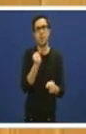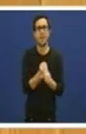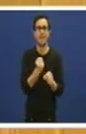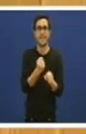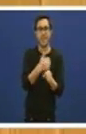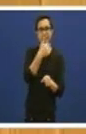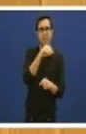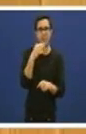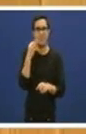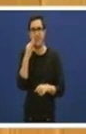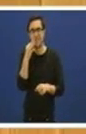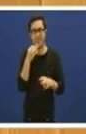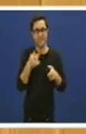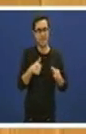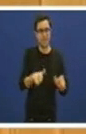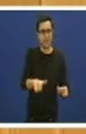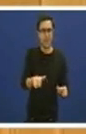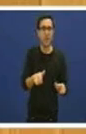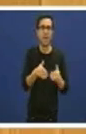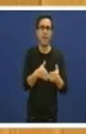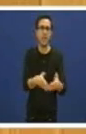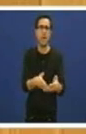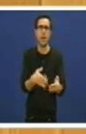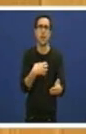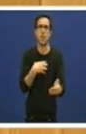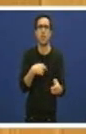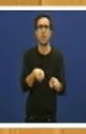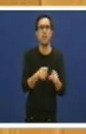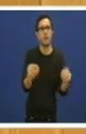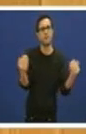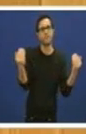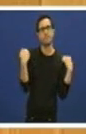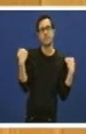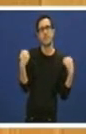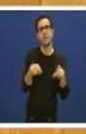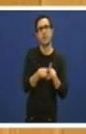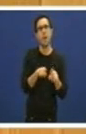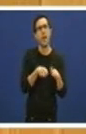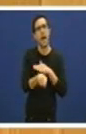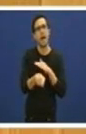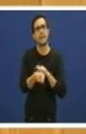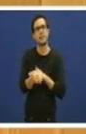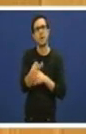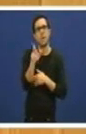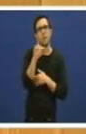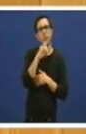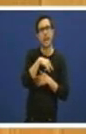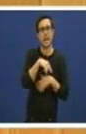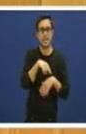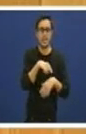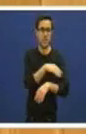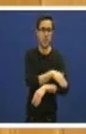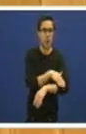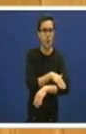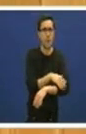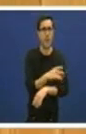traballadoras do sector non deben de ser os responsables dunha mala asestión, dunha asestión ineficaz por parte dos gobernos e do seu